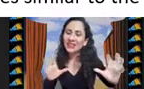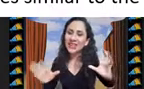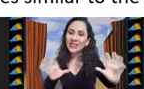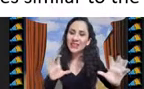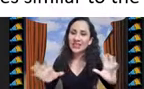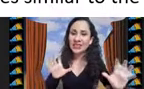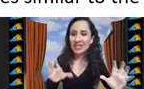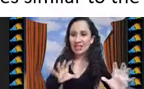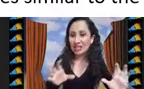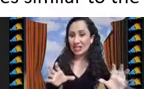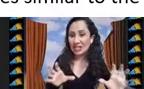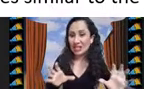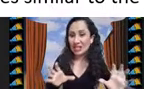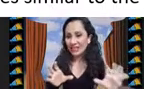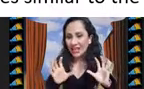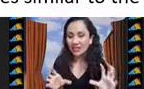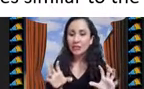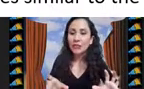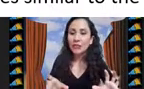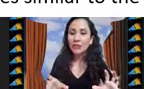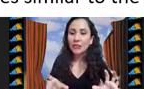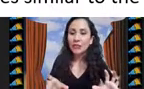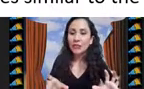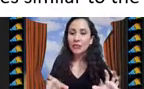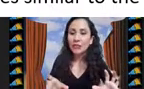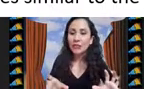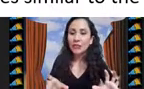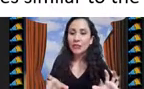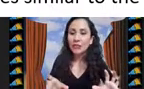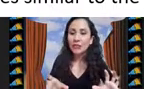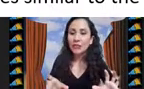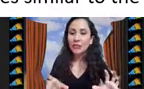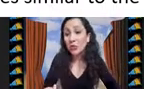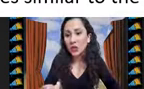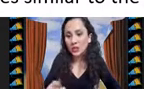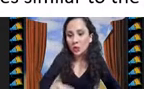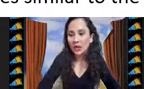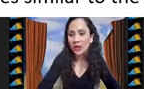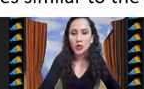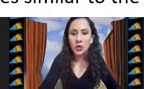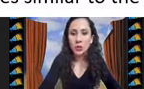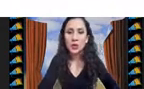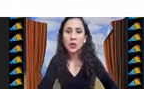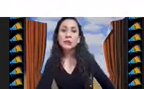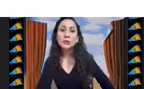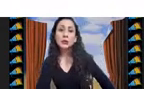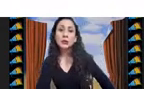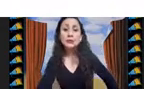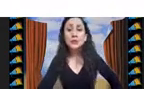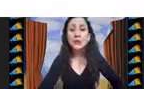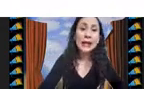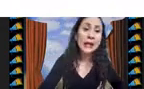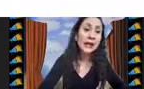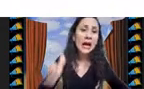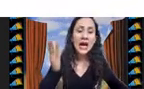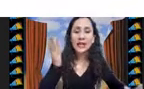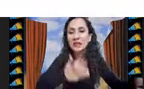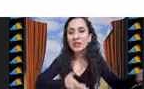rescaten esas características que las hacen difíciles para que realmente fueran un reto para los nuevos algoritmos